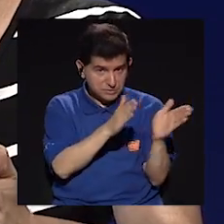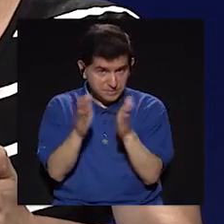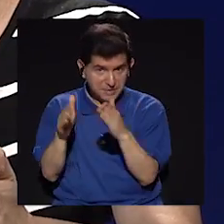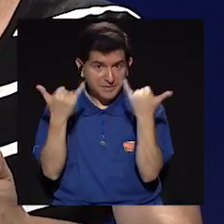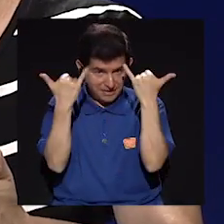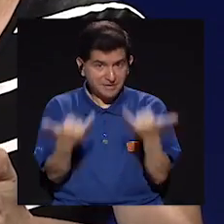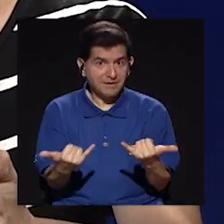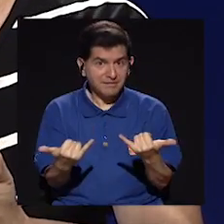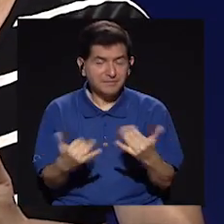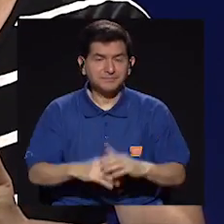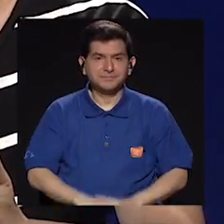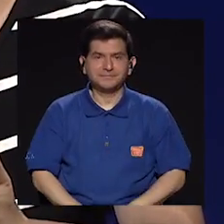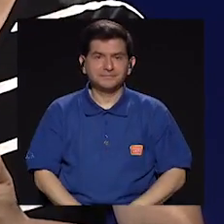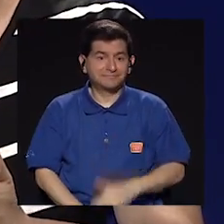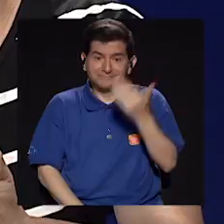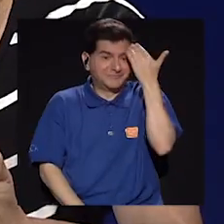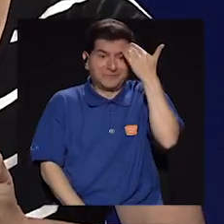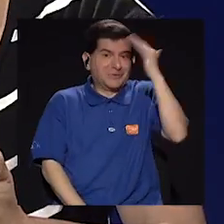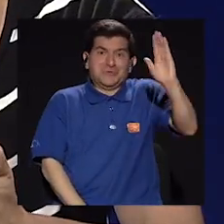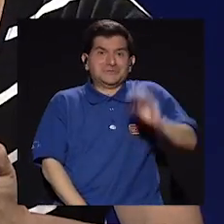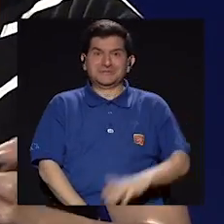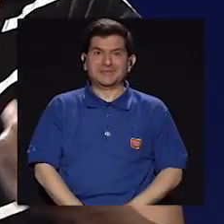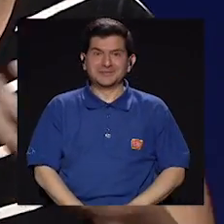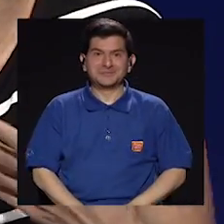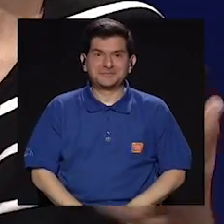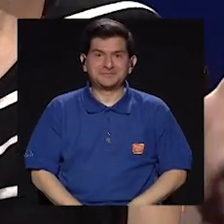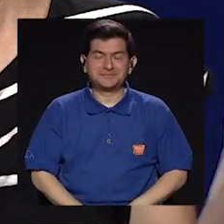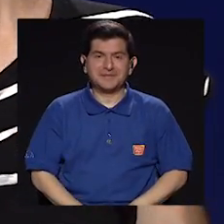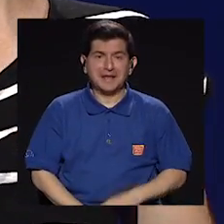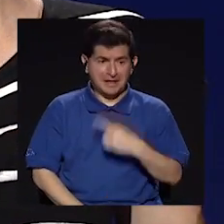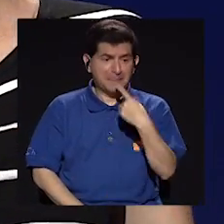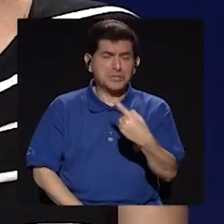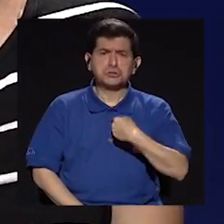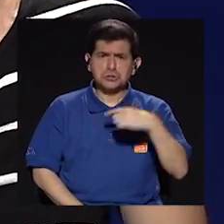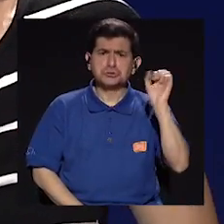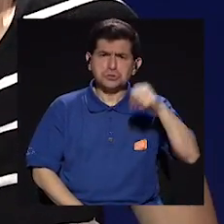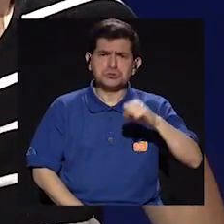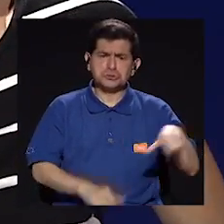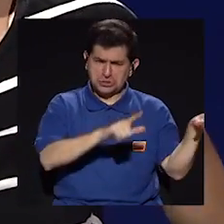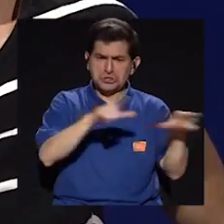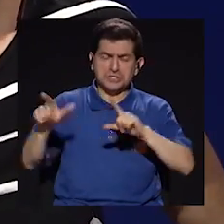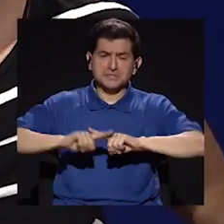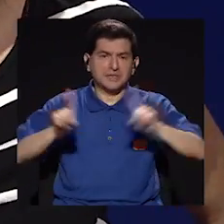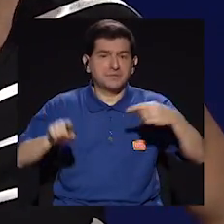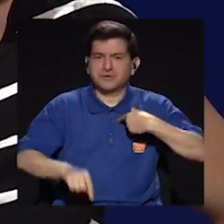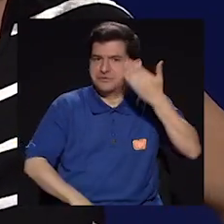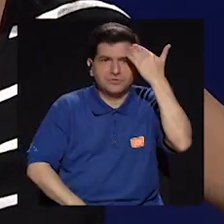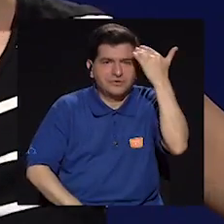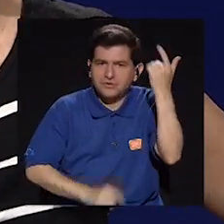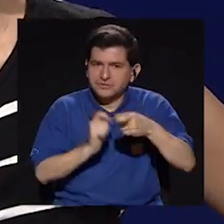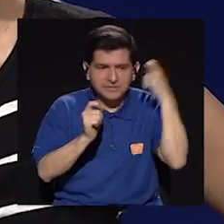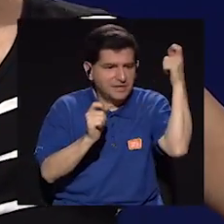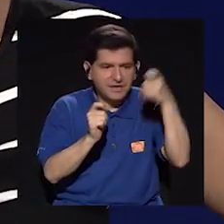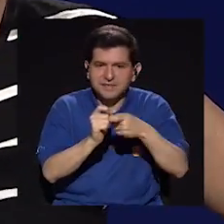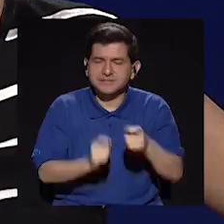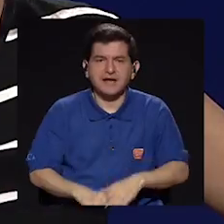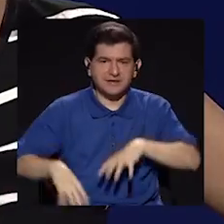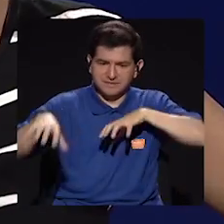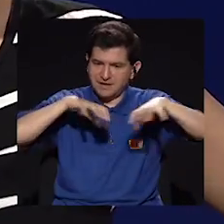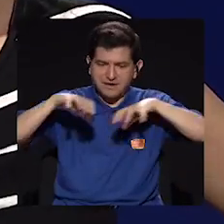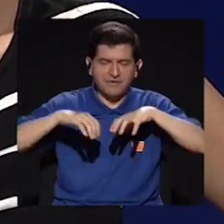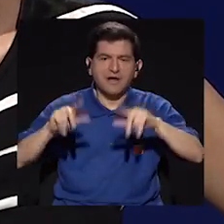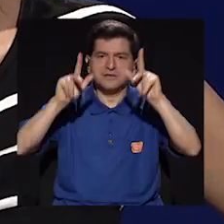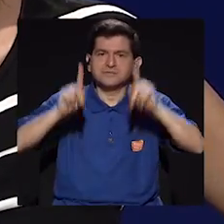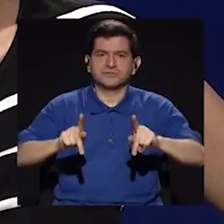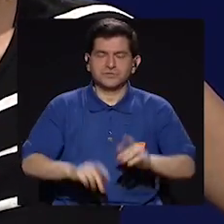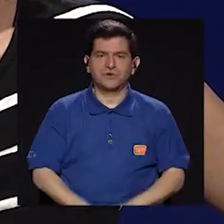preparada para eso? No sé, o sea, digo, puedo decir que estoy preparada, pero no sé exactamente cómo será la